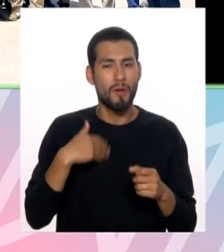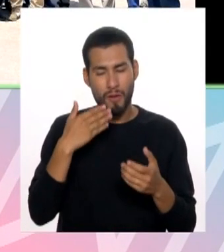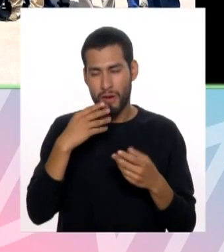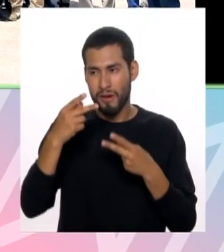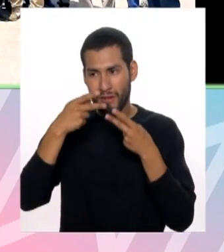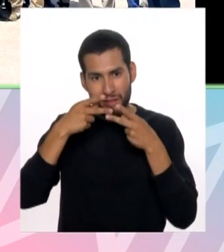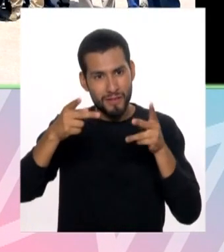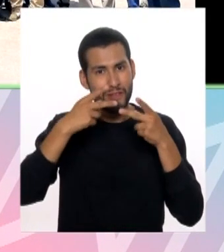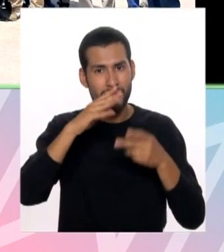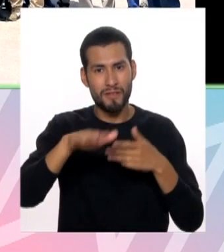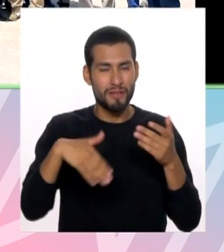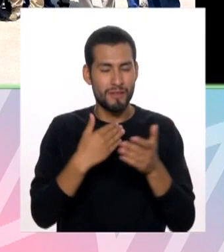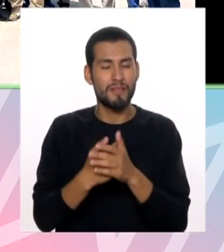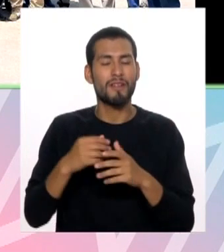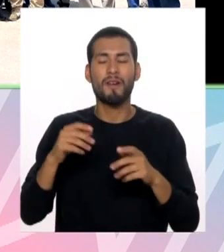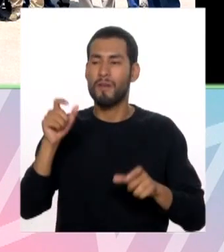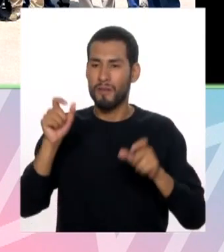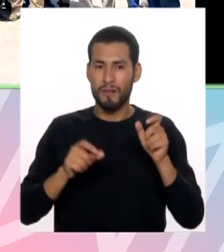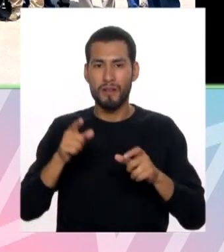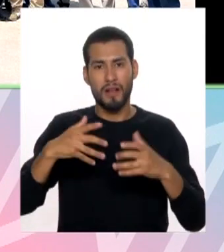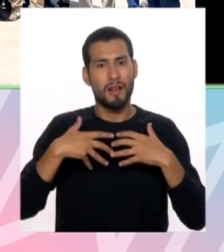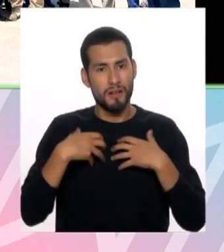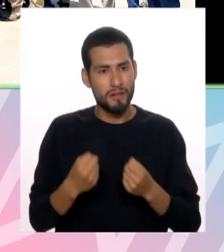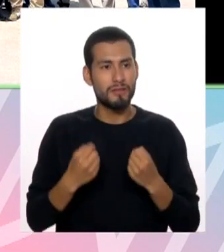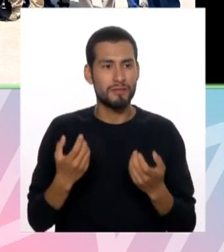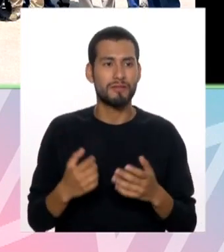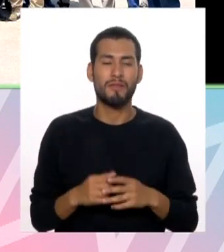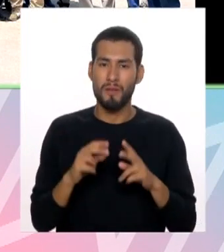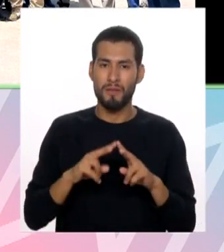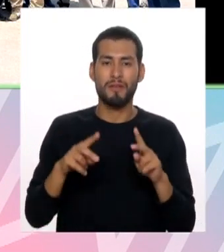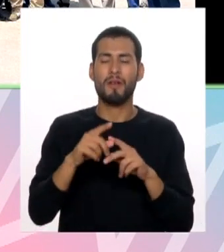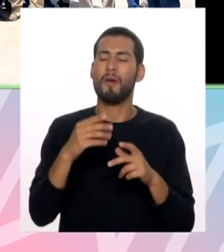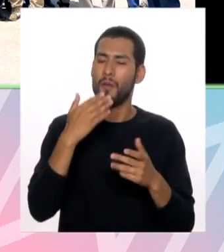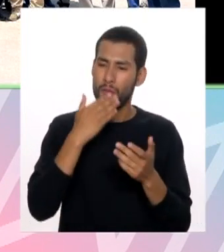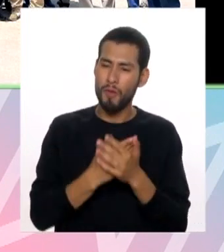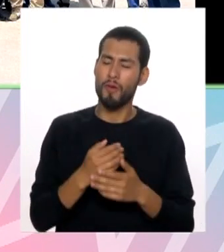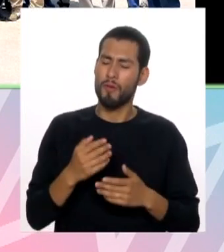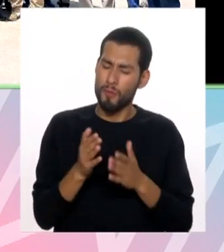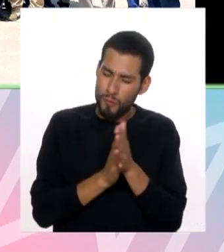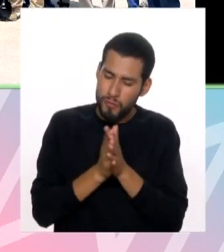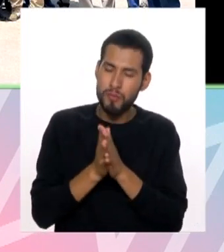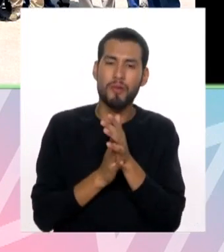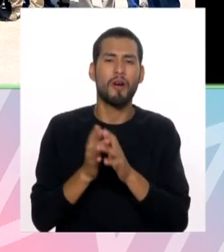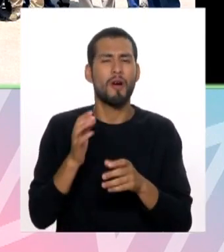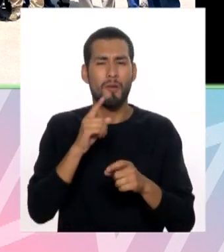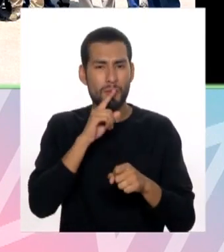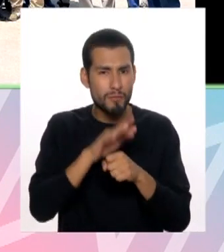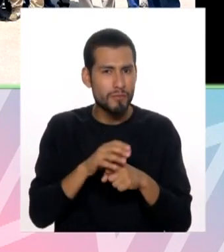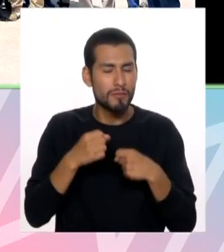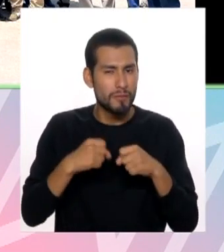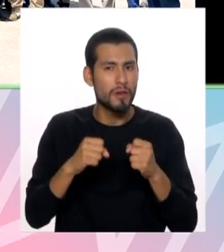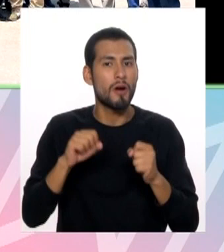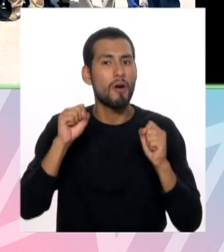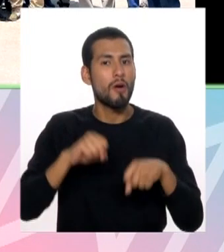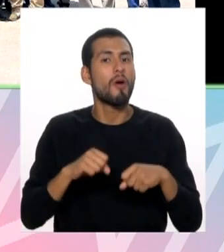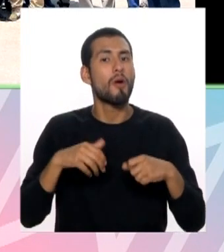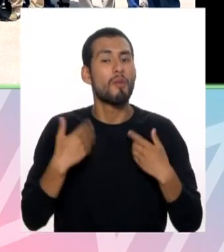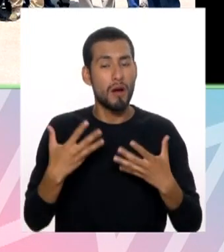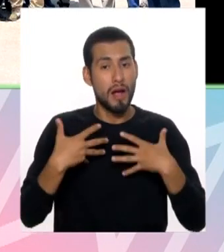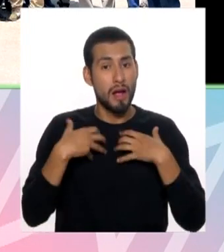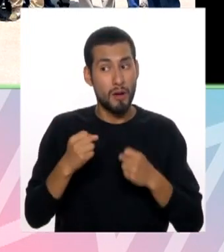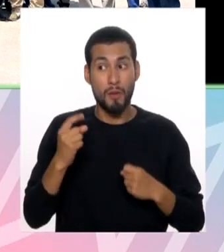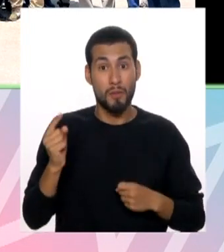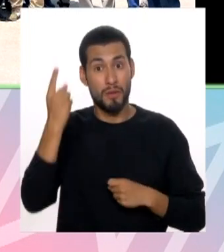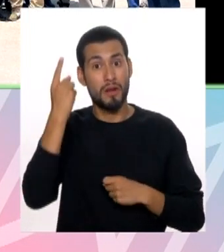mensaje a toda la población de salud y que vale. vocación, compromiso y el deseo de poner a la salud